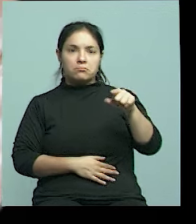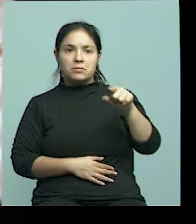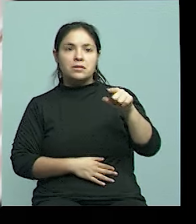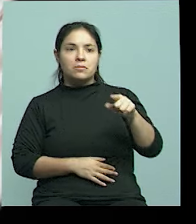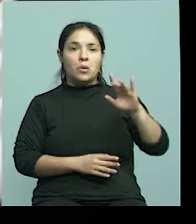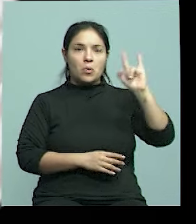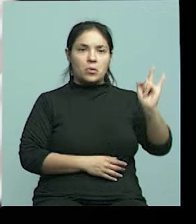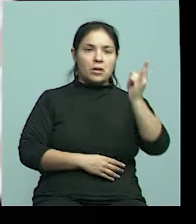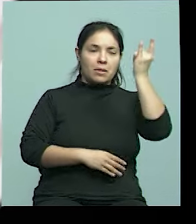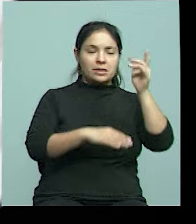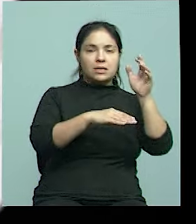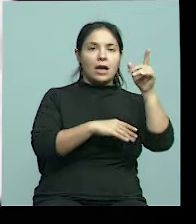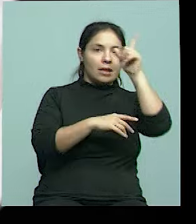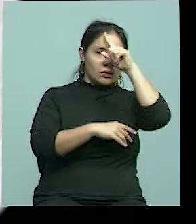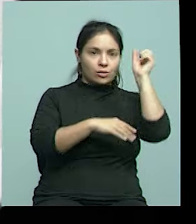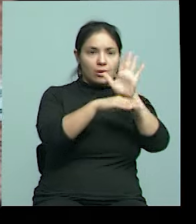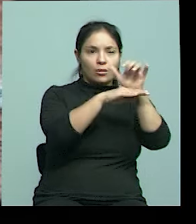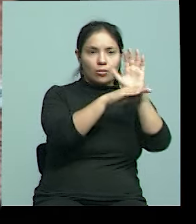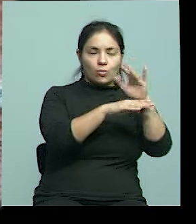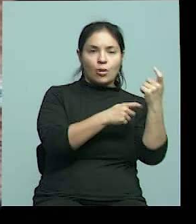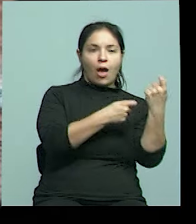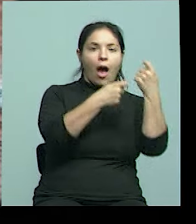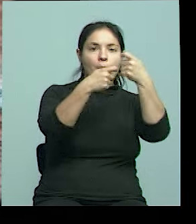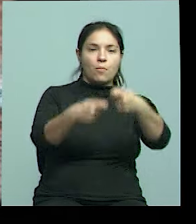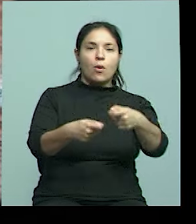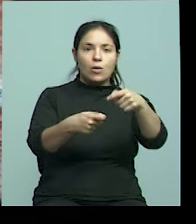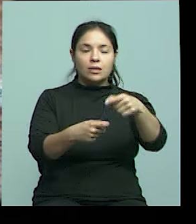esta casa de altos estudios a la ciencia genética forense?